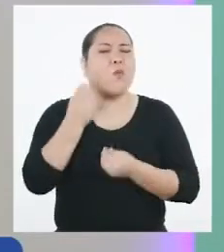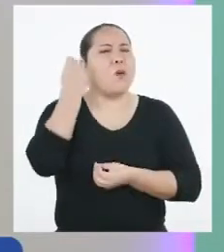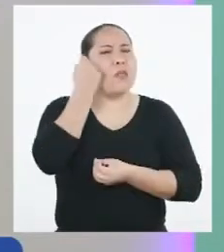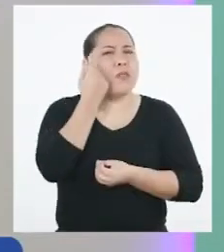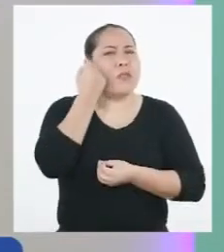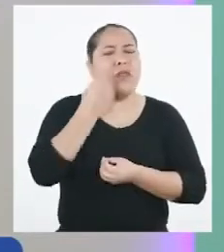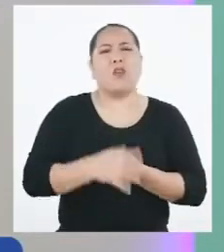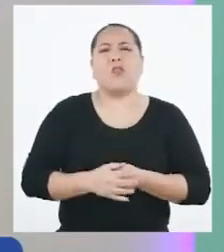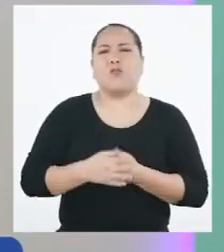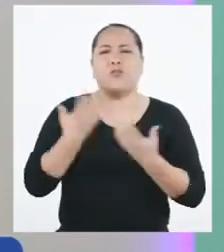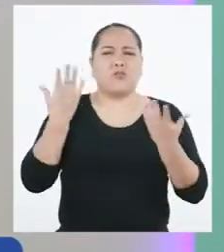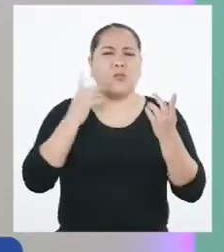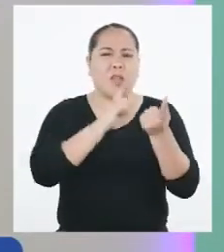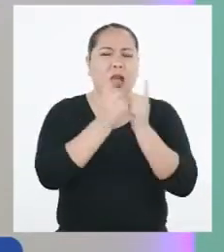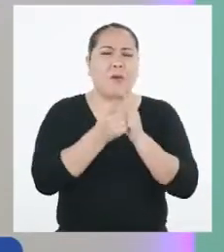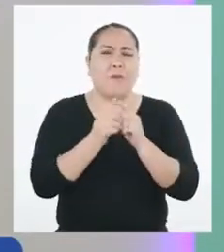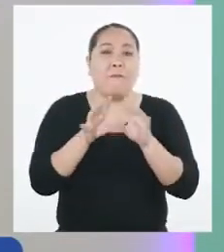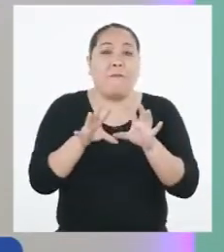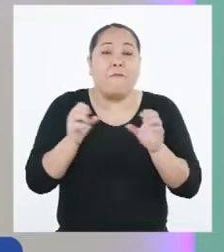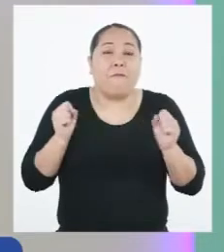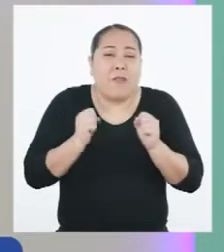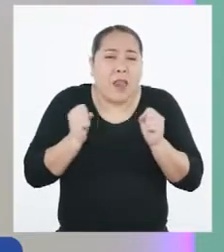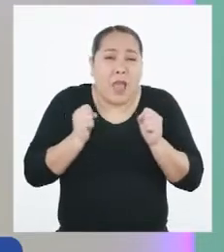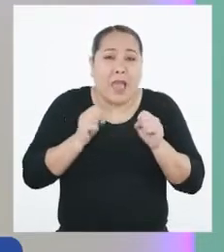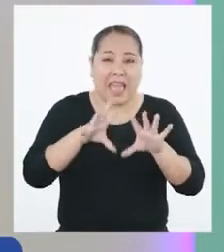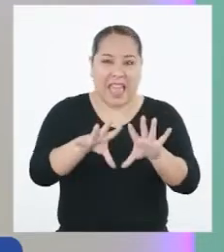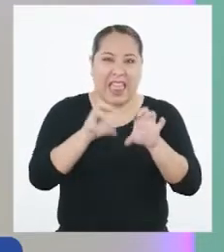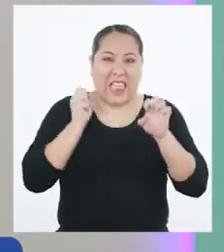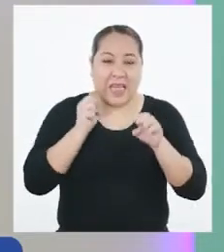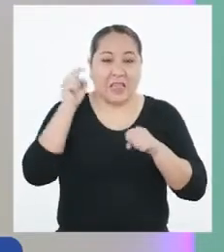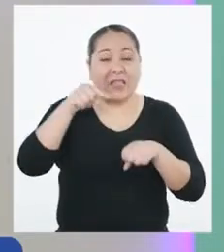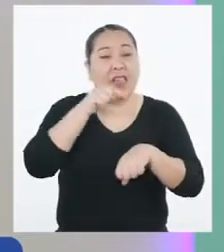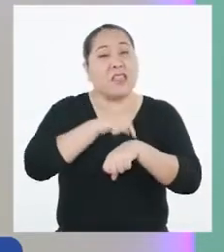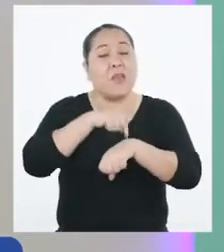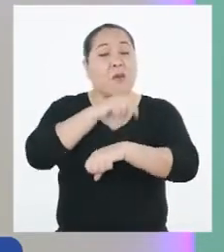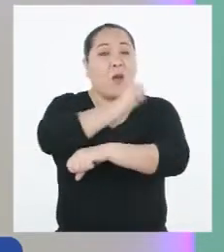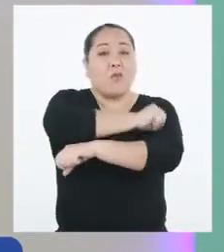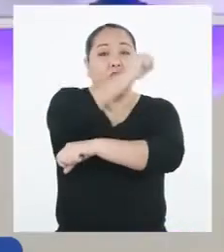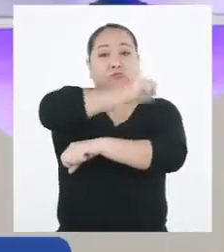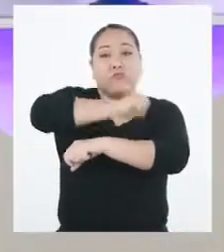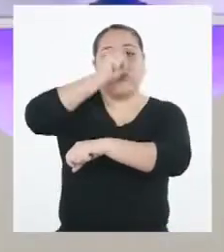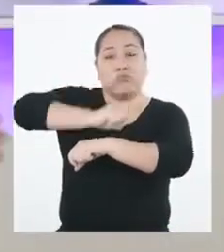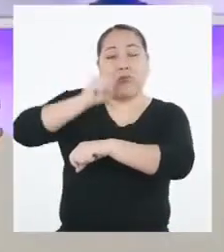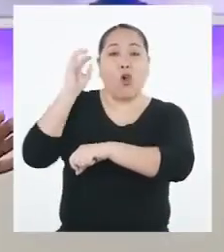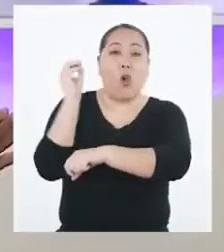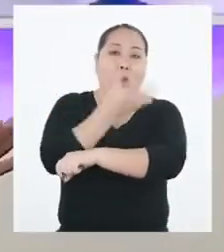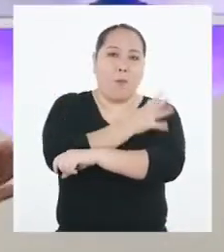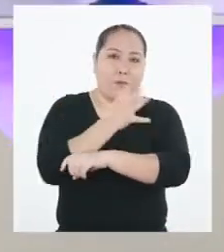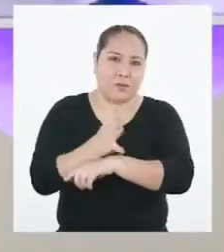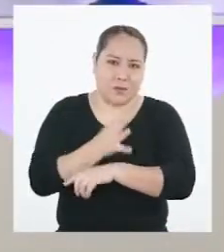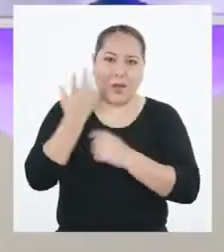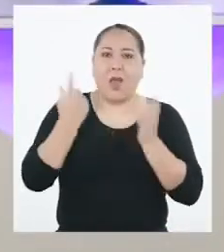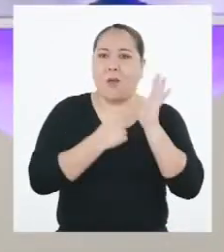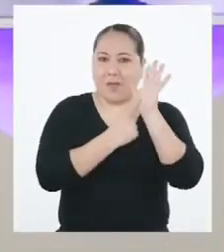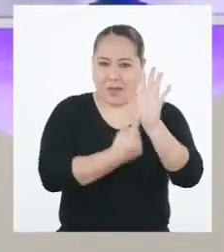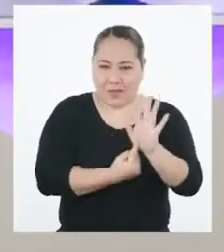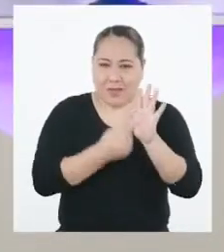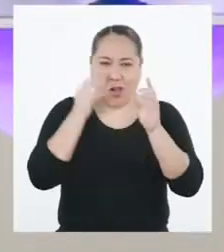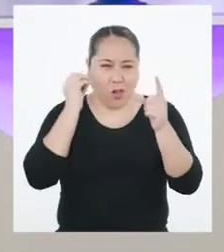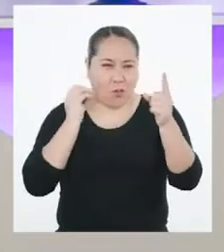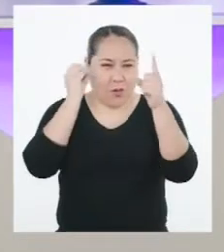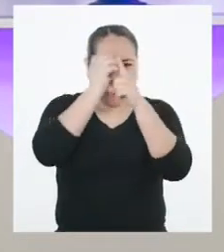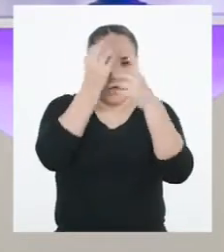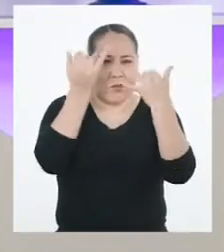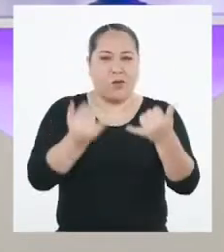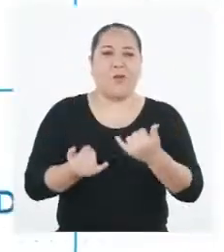comprendemos los fenómenos del friaje y las heladas en contextos andinos y amazónicos? Y sin más preámbulos, presentamos el